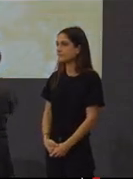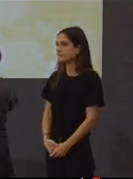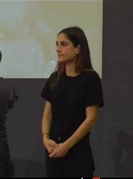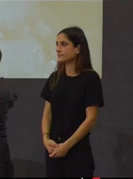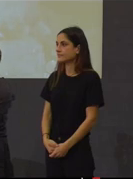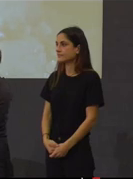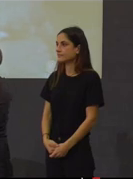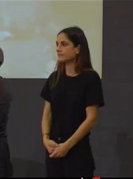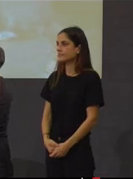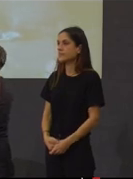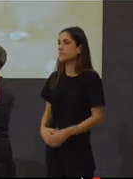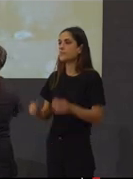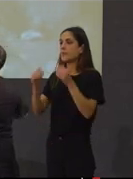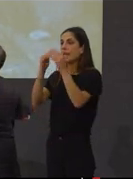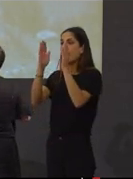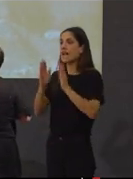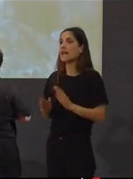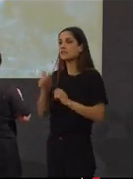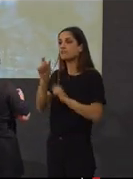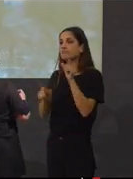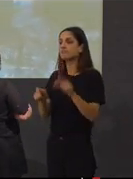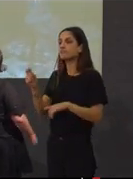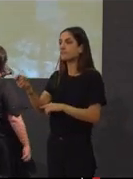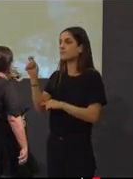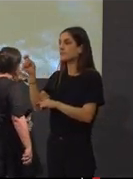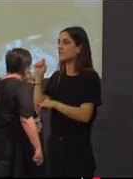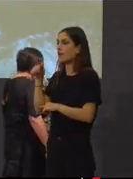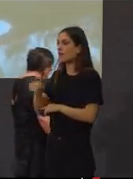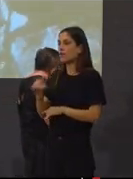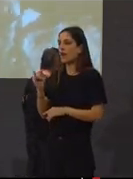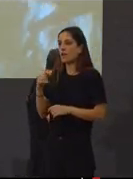En el hogar del pescador reina la mayor inquietud.